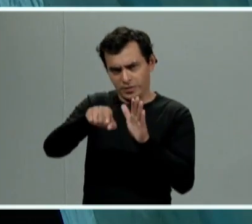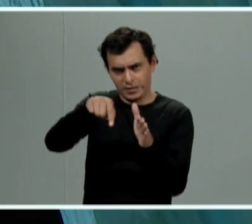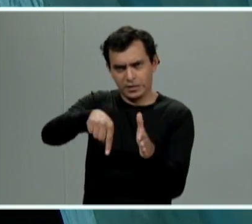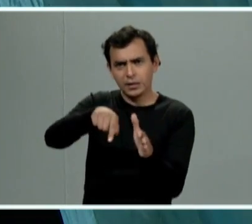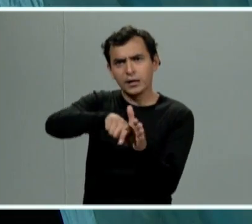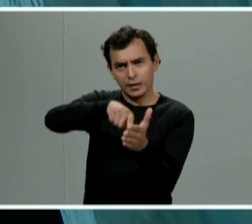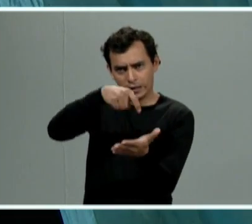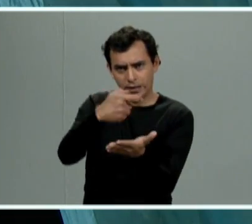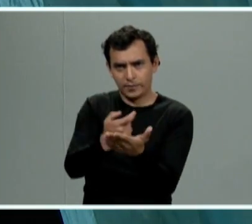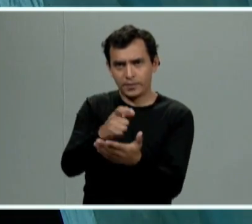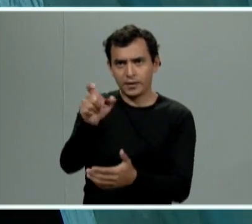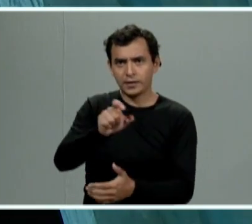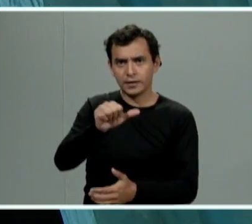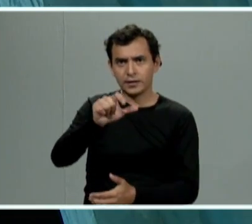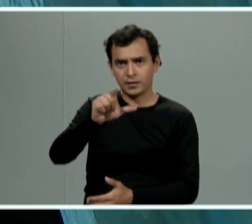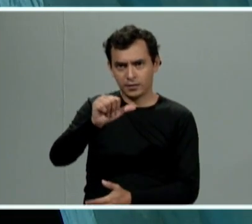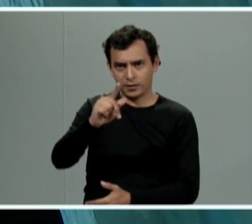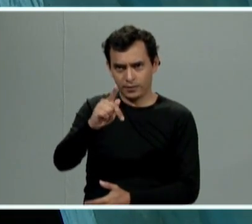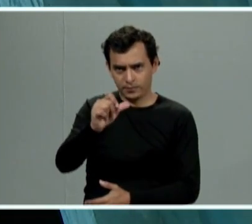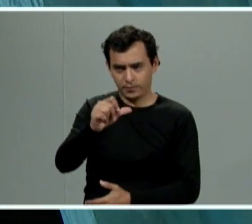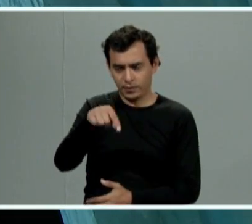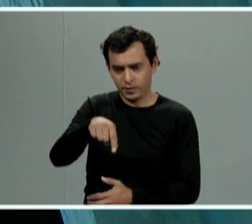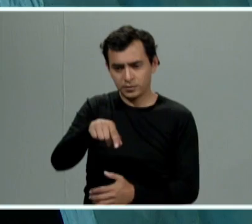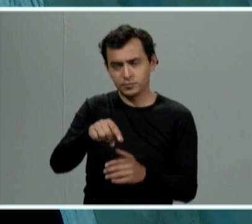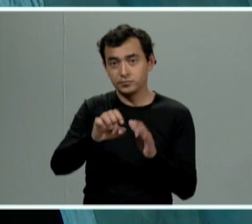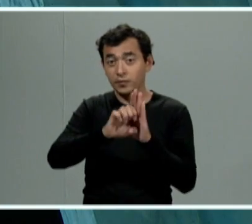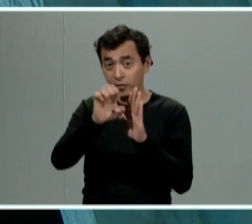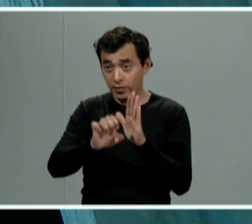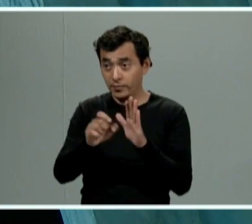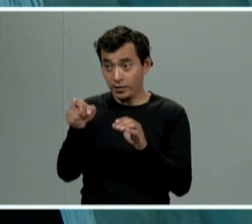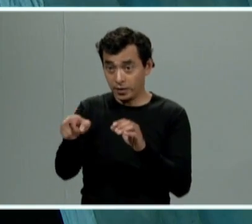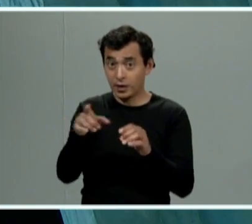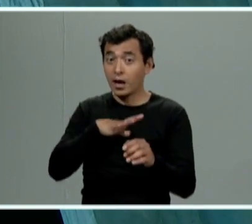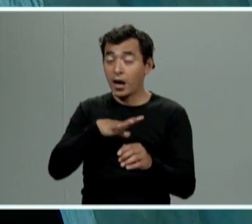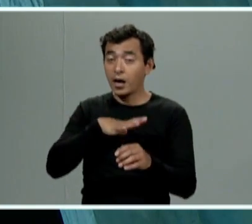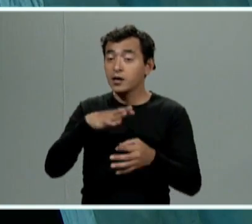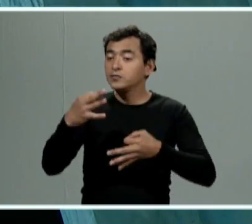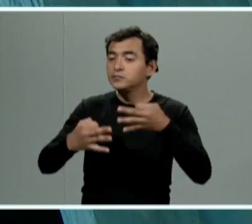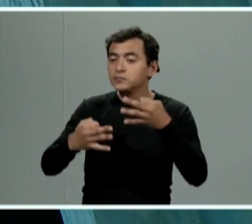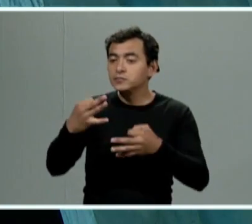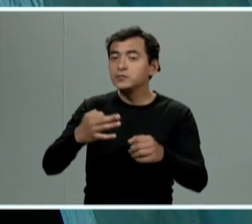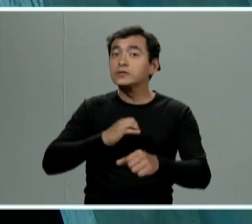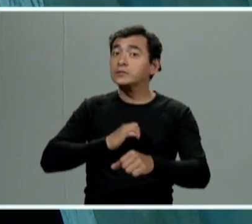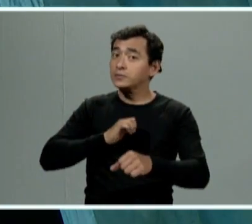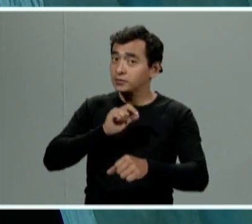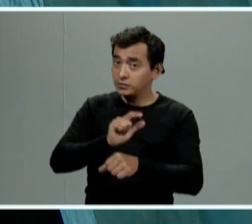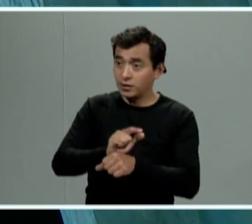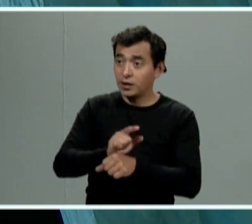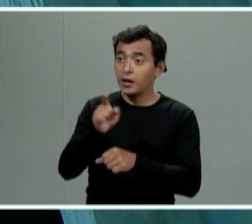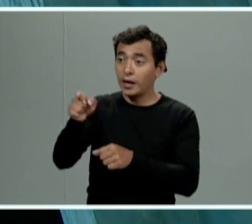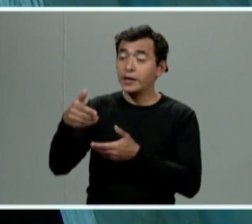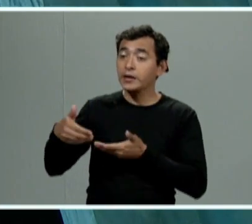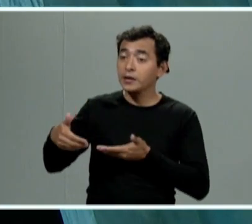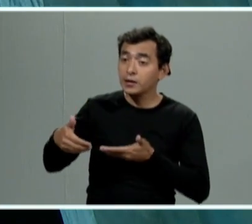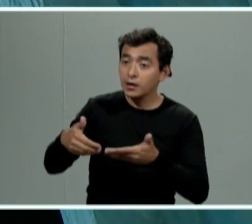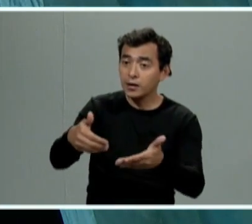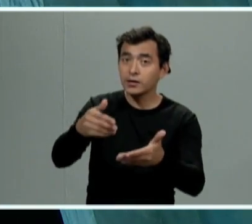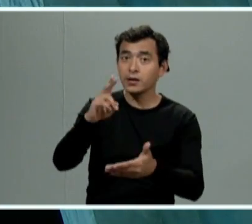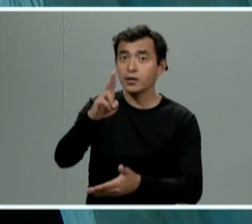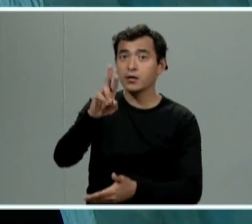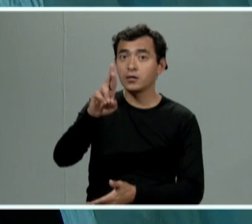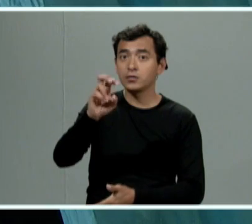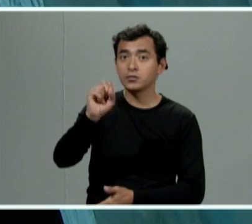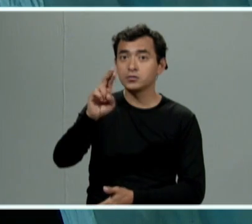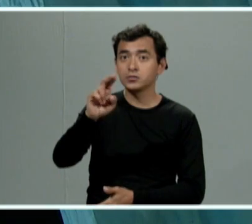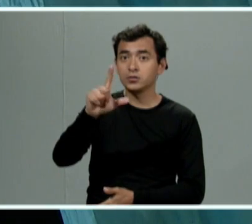este distrito tenemos a las fiscales especializadas en la calle de úrsulo galván donde se cuenta con un